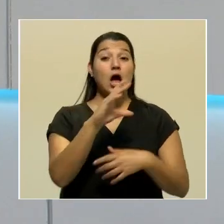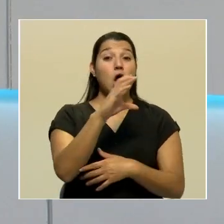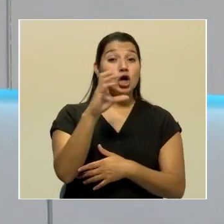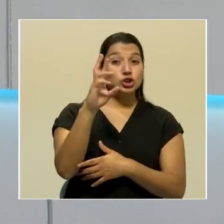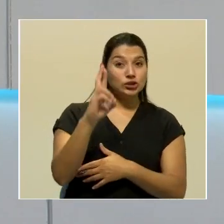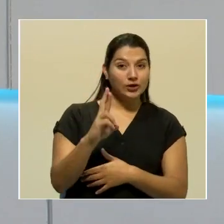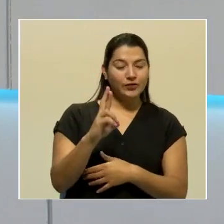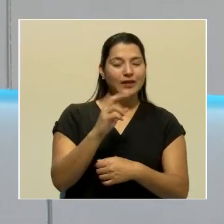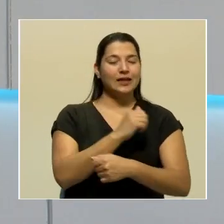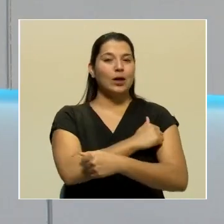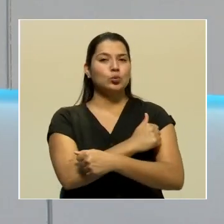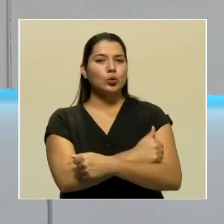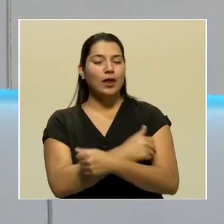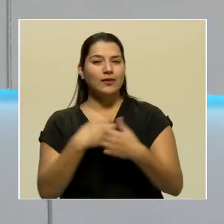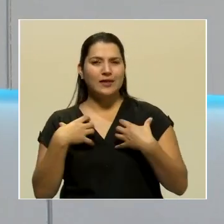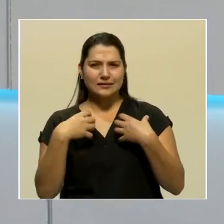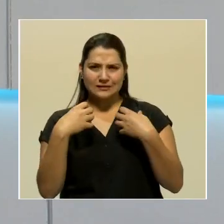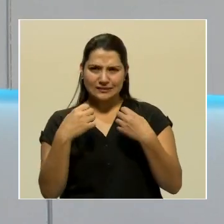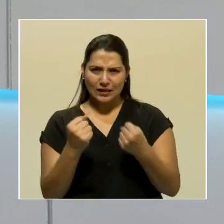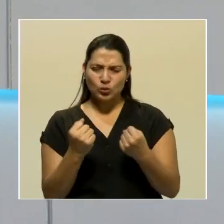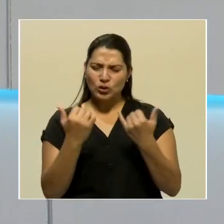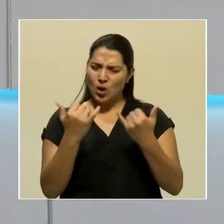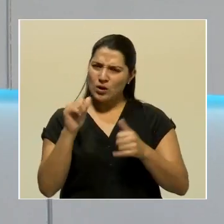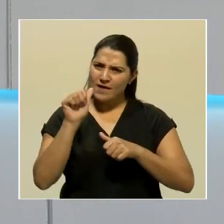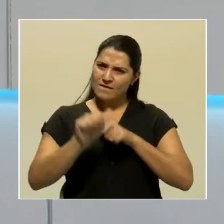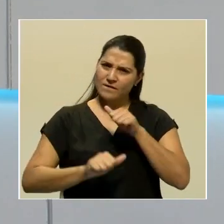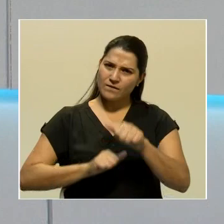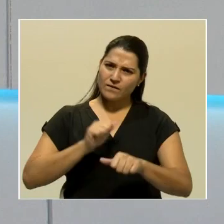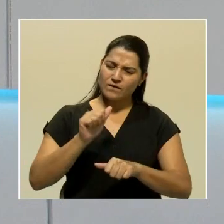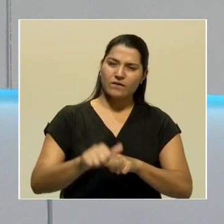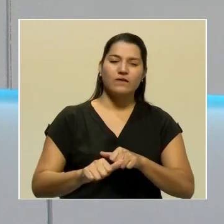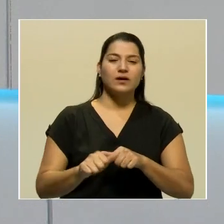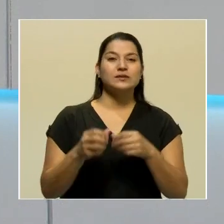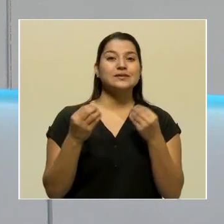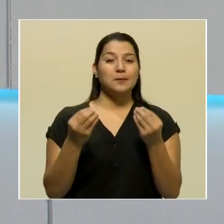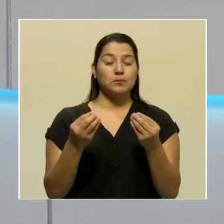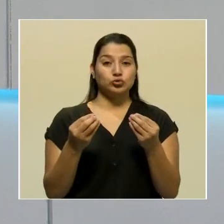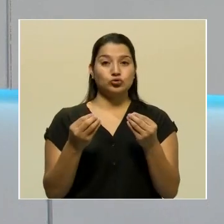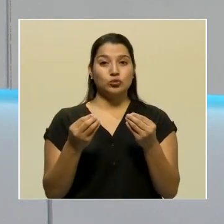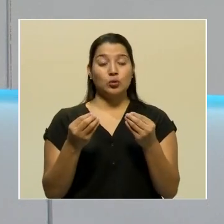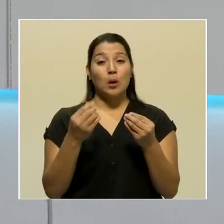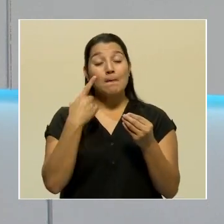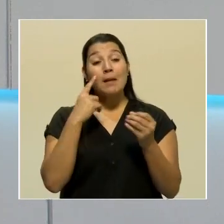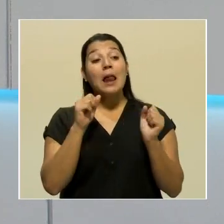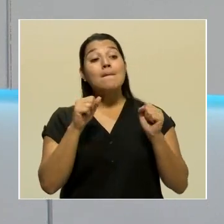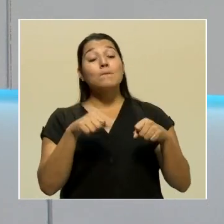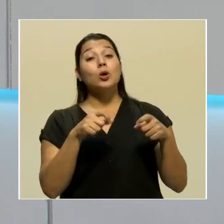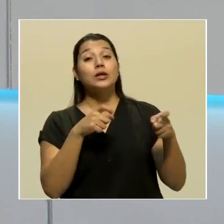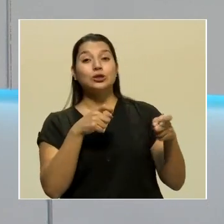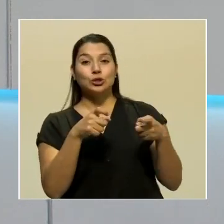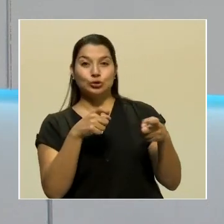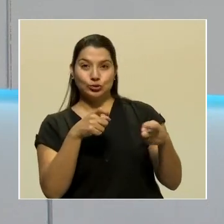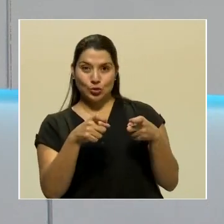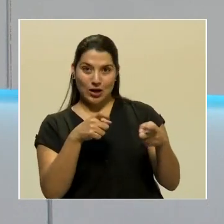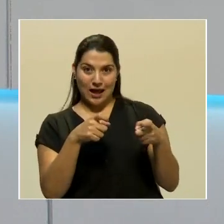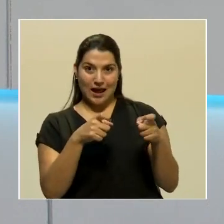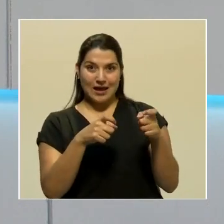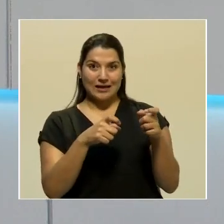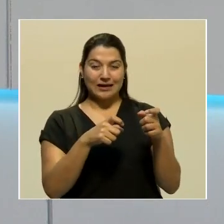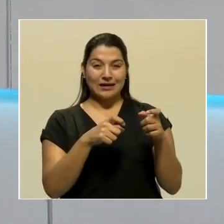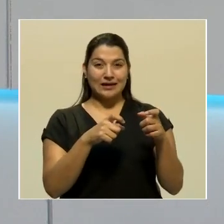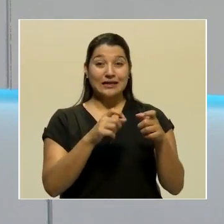sanitarias están haciendo una apuesta muy fuerte al mantener alertas